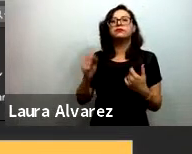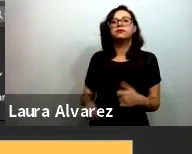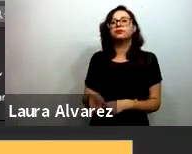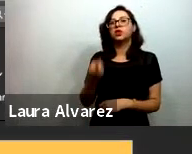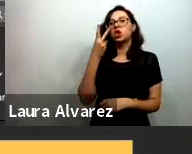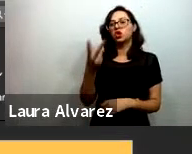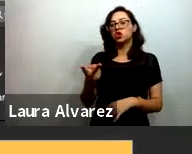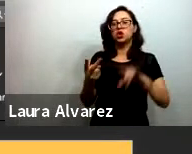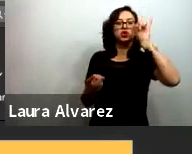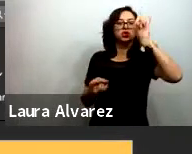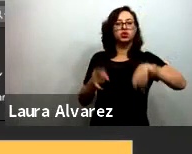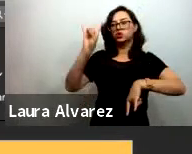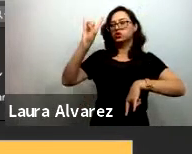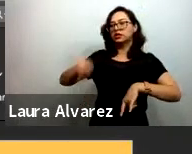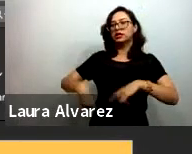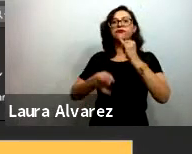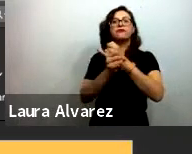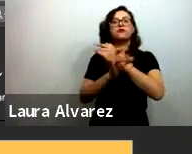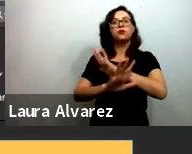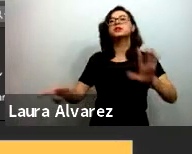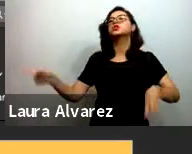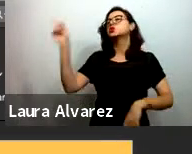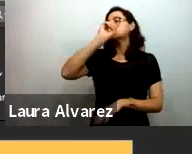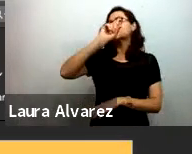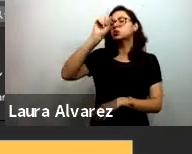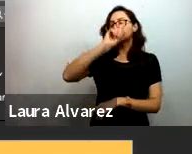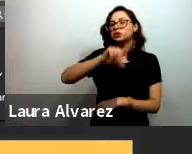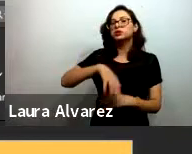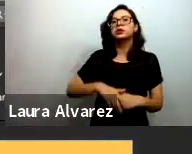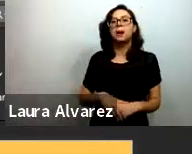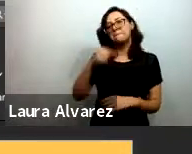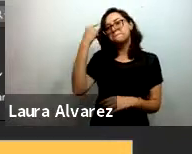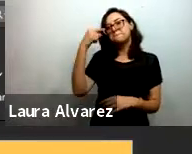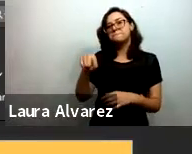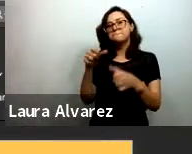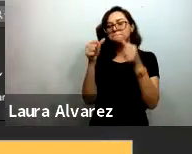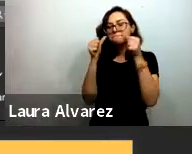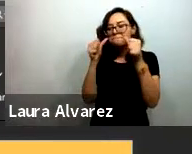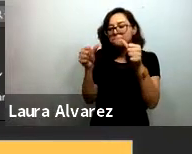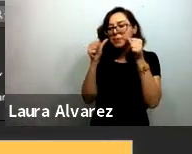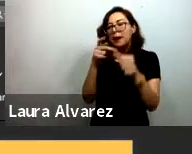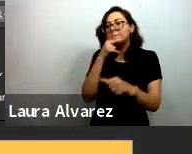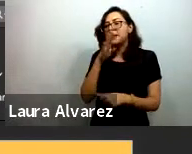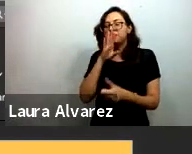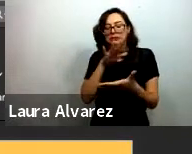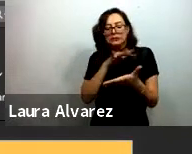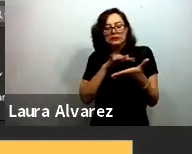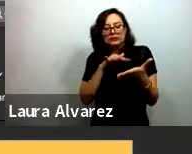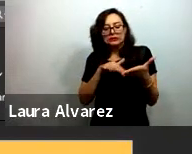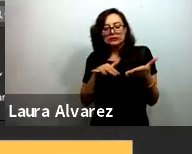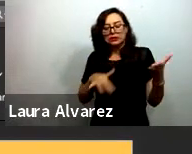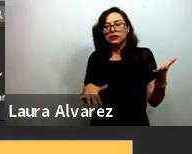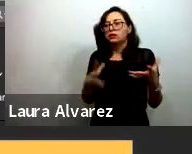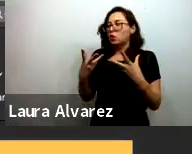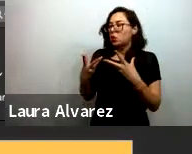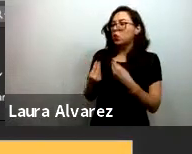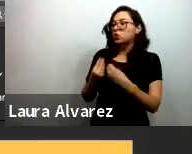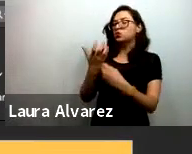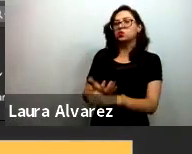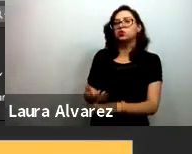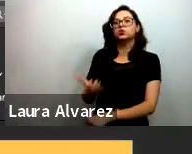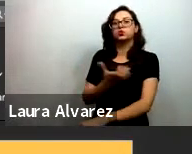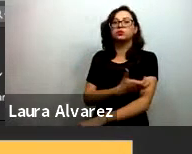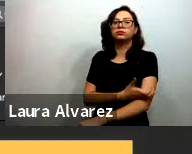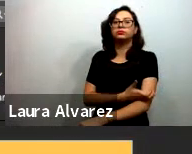informativos con orientaciones específicas para los padres y acompañarlos en este proceso de